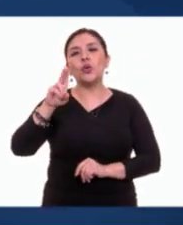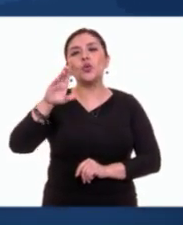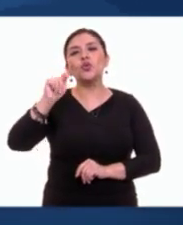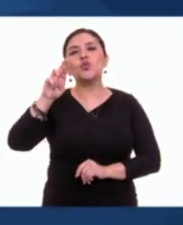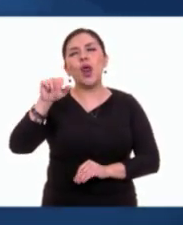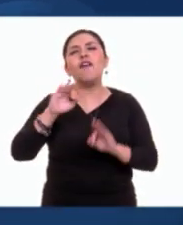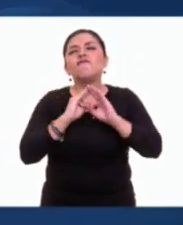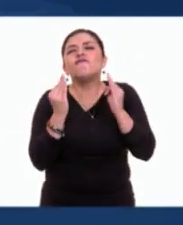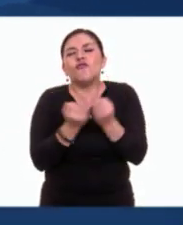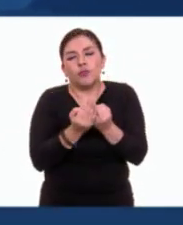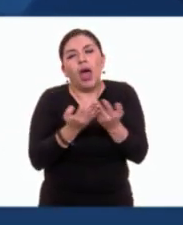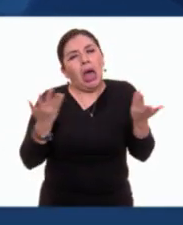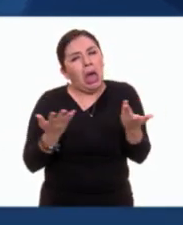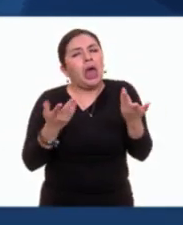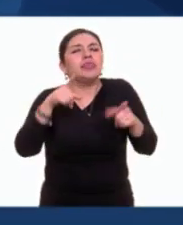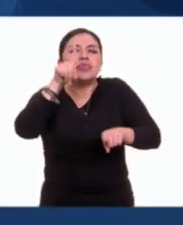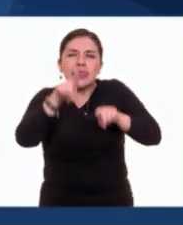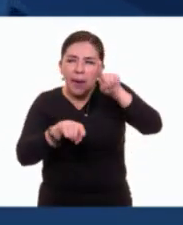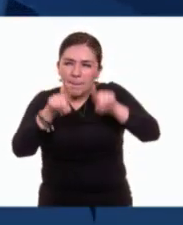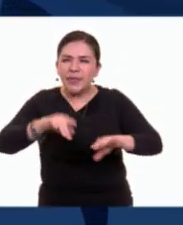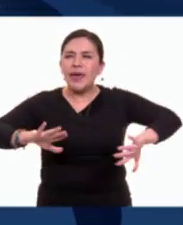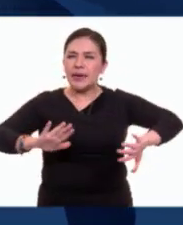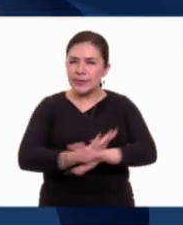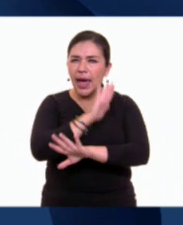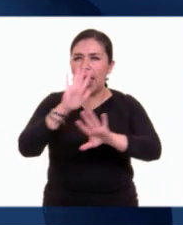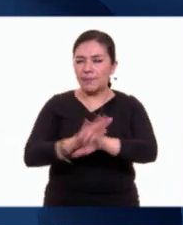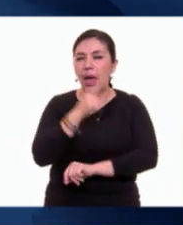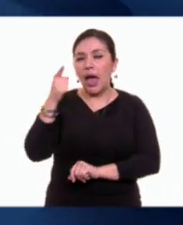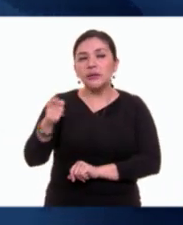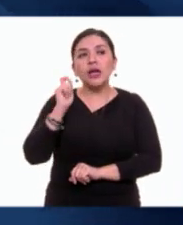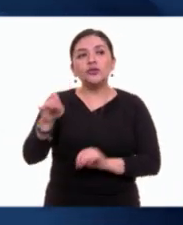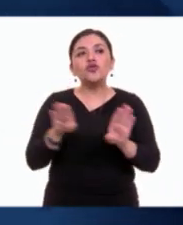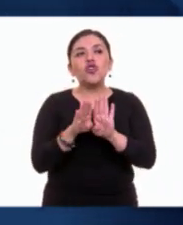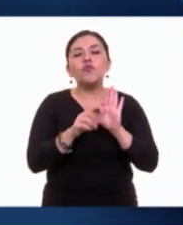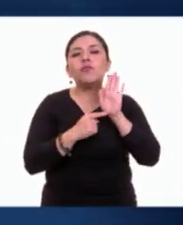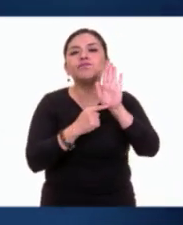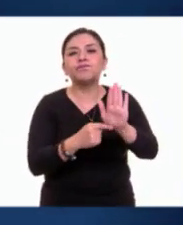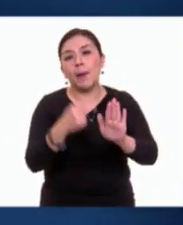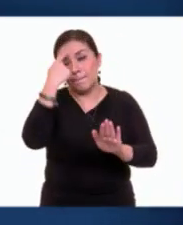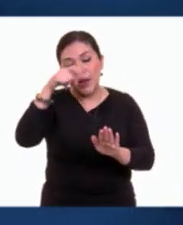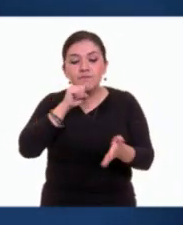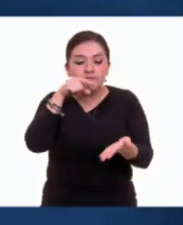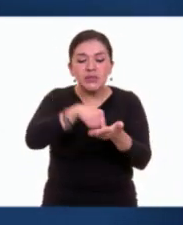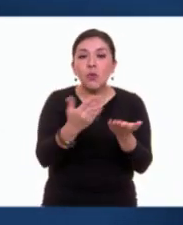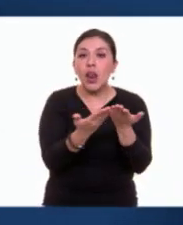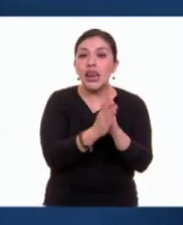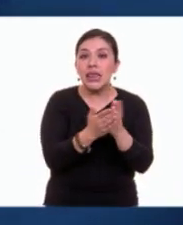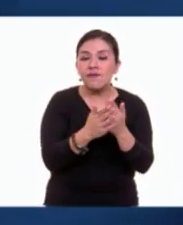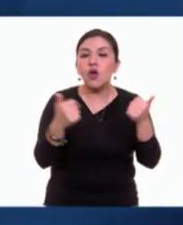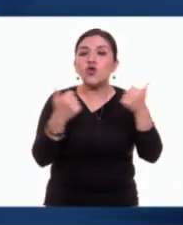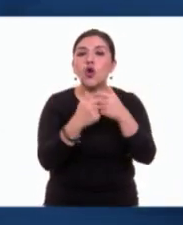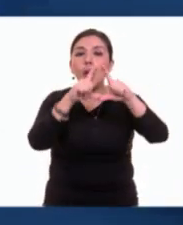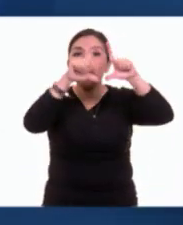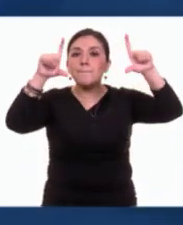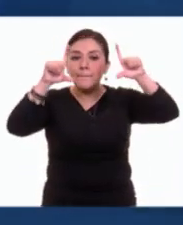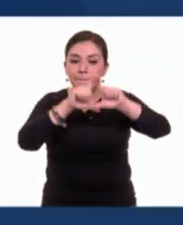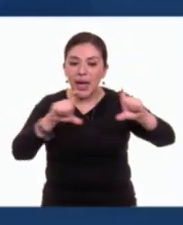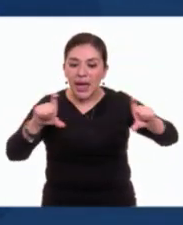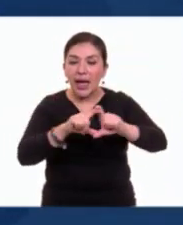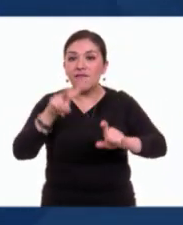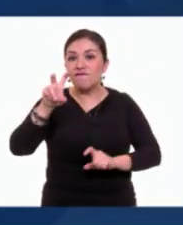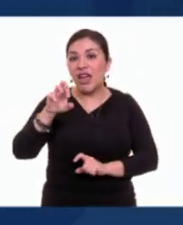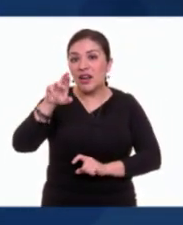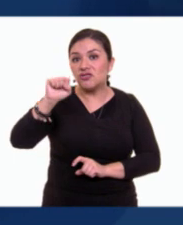Bueno, que es variable y en este caso me iría por cómo se presenta en la página, en versos y estrofas,